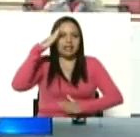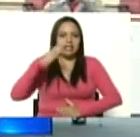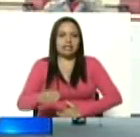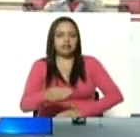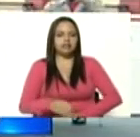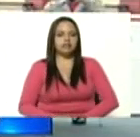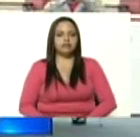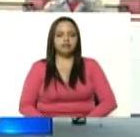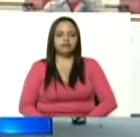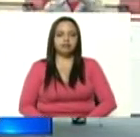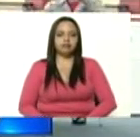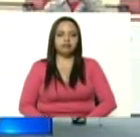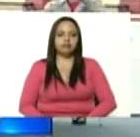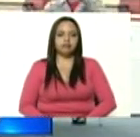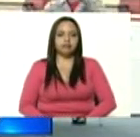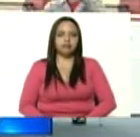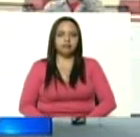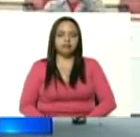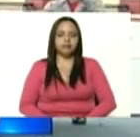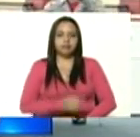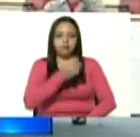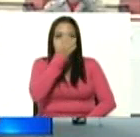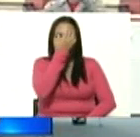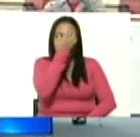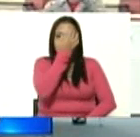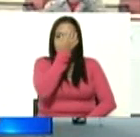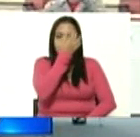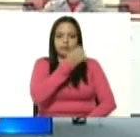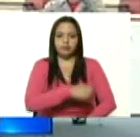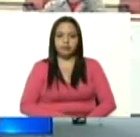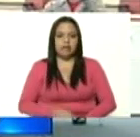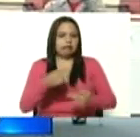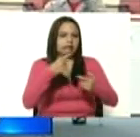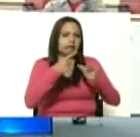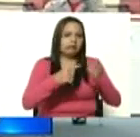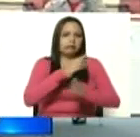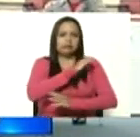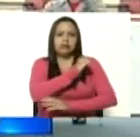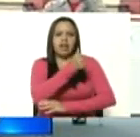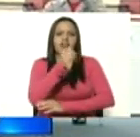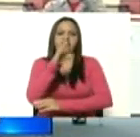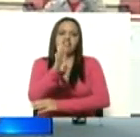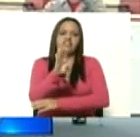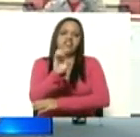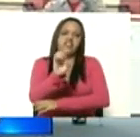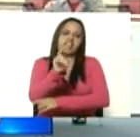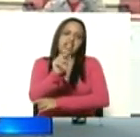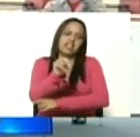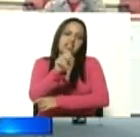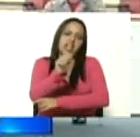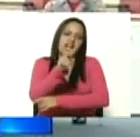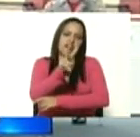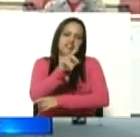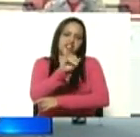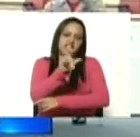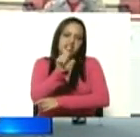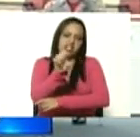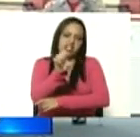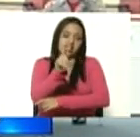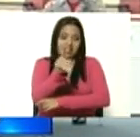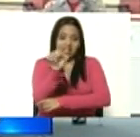Nacional Bolivariana. Se trata de los mayores generales Antonio Benavides Torres, de la mayor general Gloria